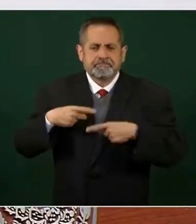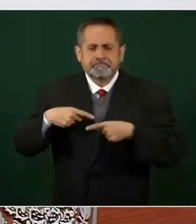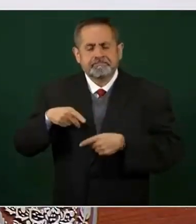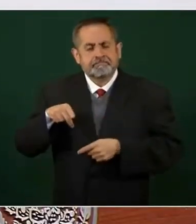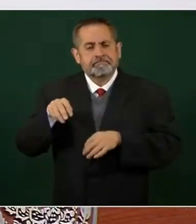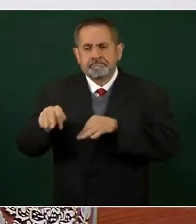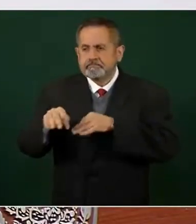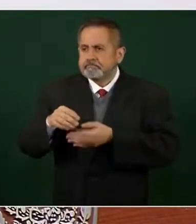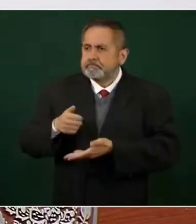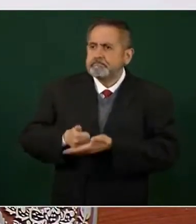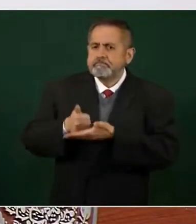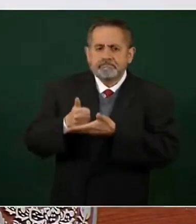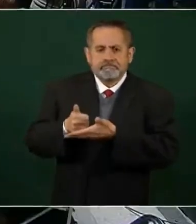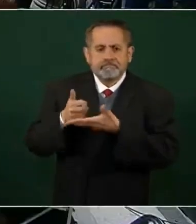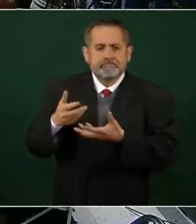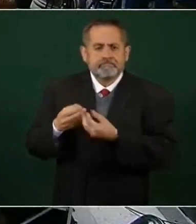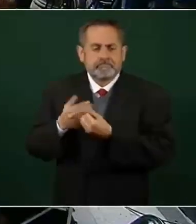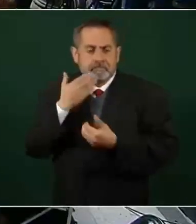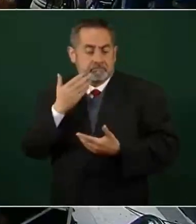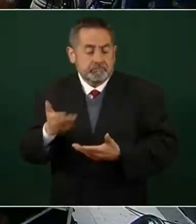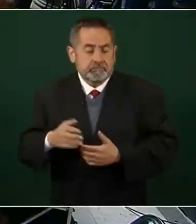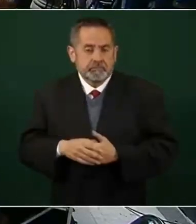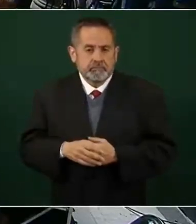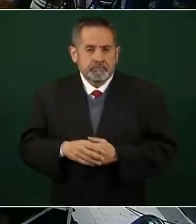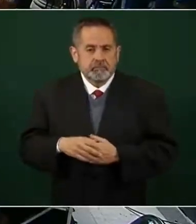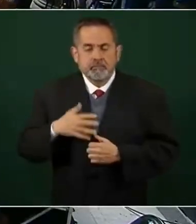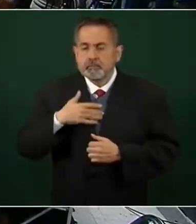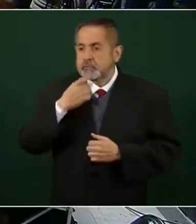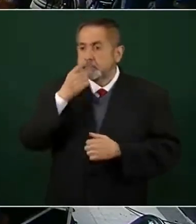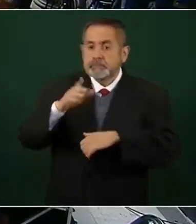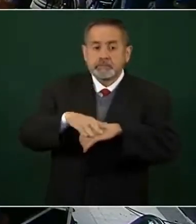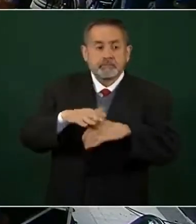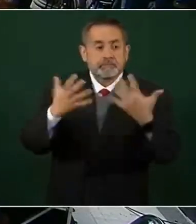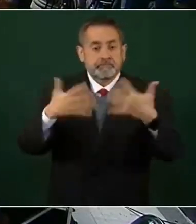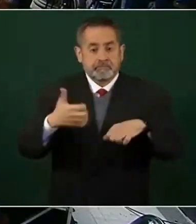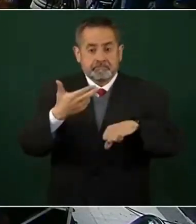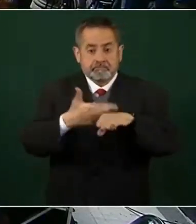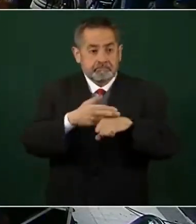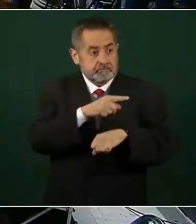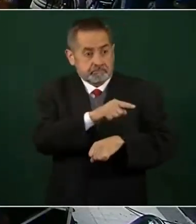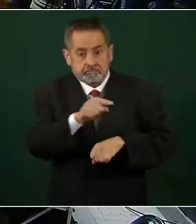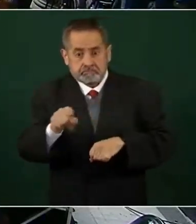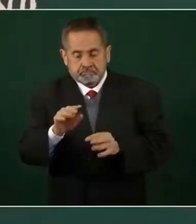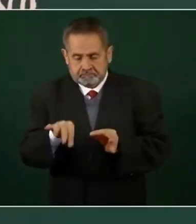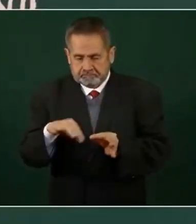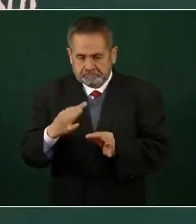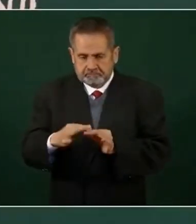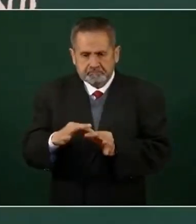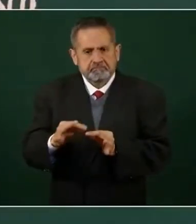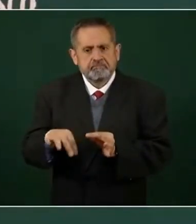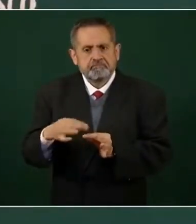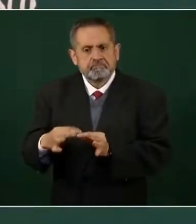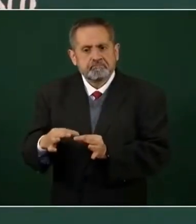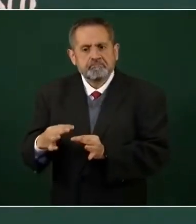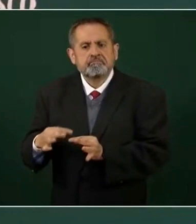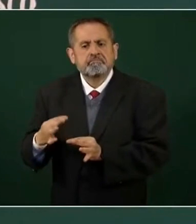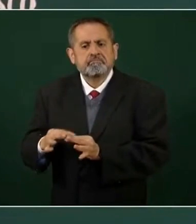ayudando. Quiero decir que las empresas se están cumpliendo, las empresas